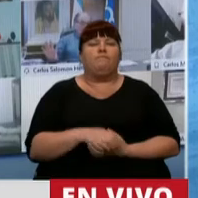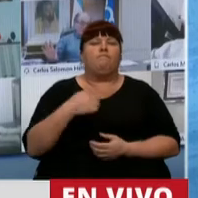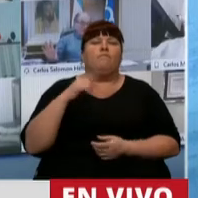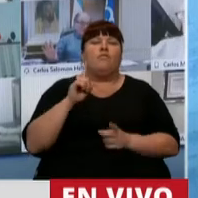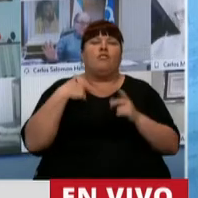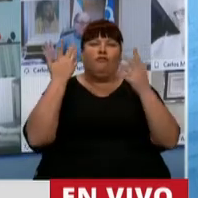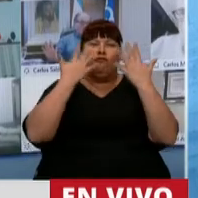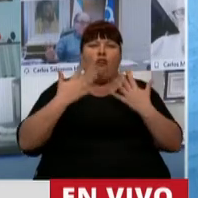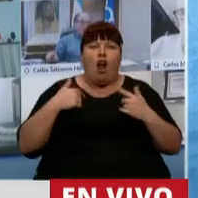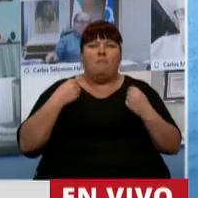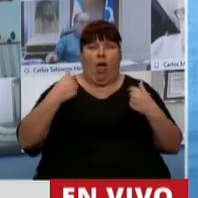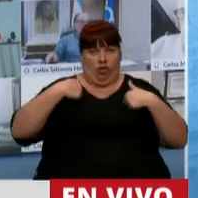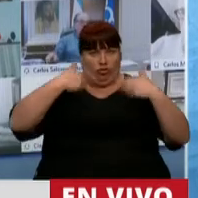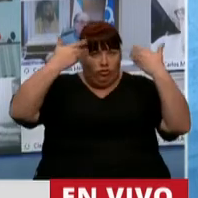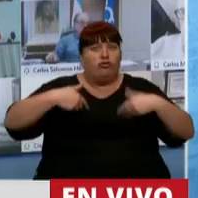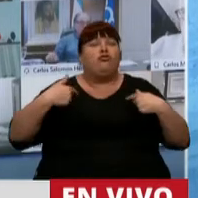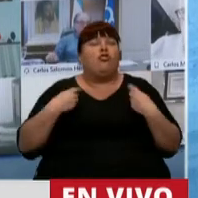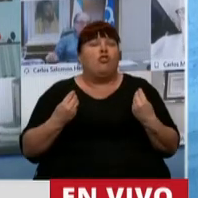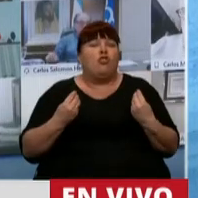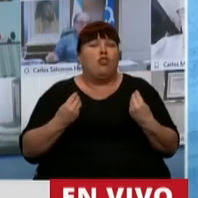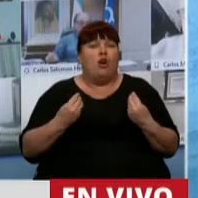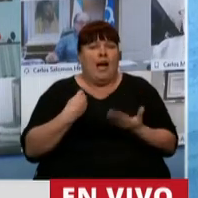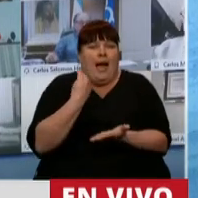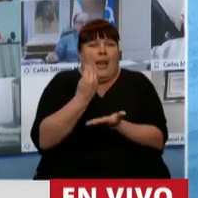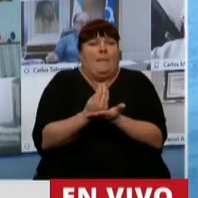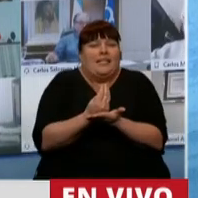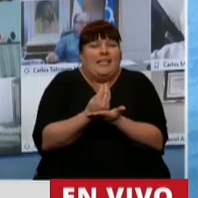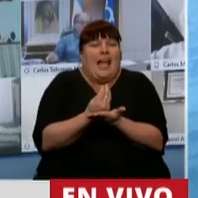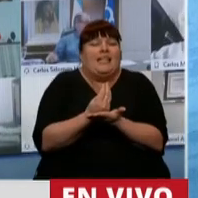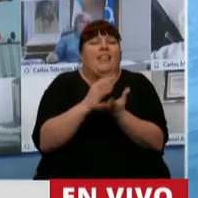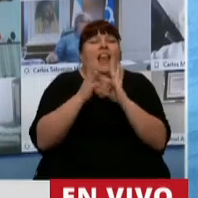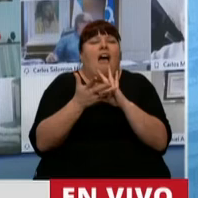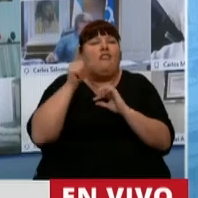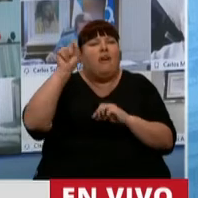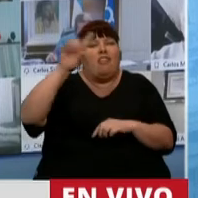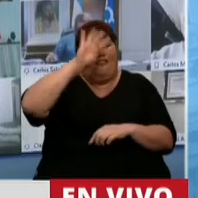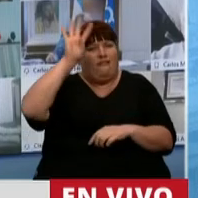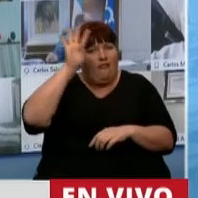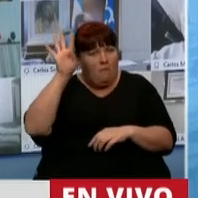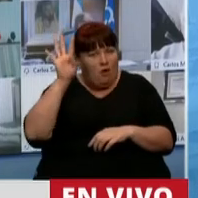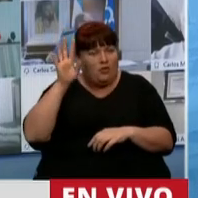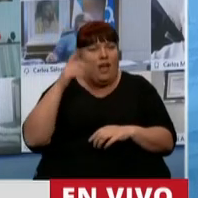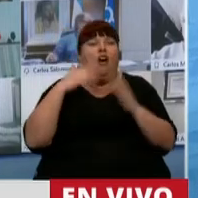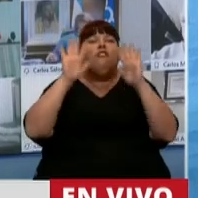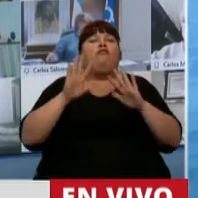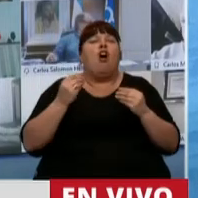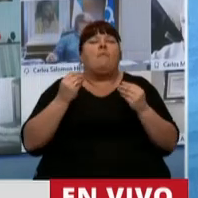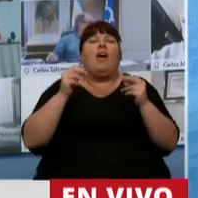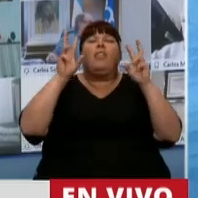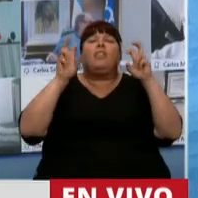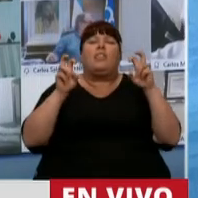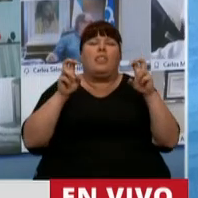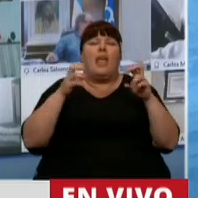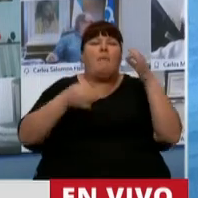que nos formamos y en mi caso particular soy un representante del modelo formoseño y formado en la doctrina